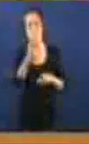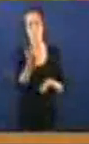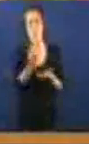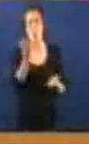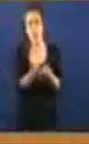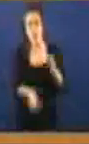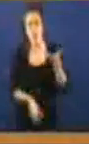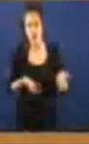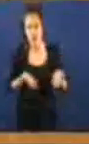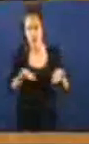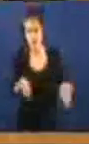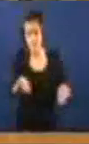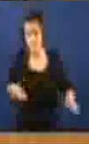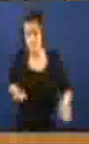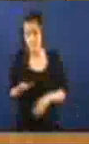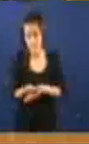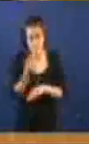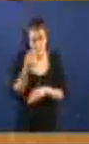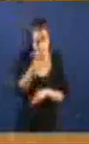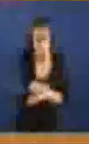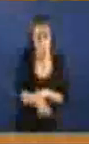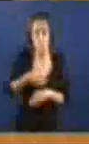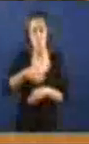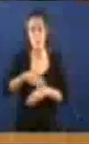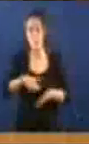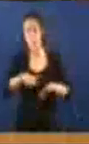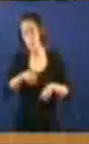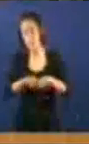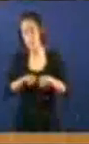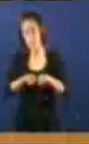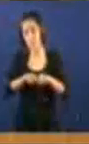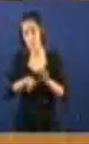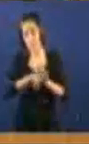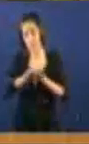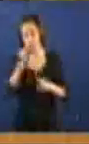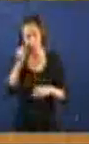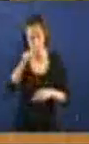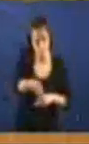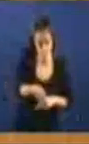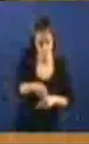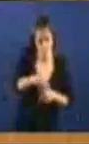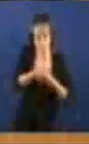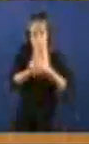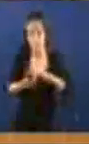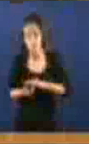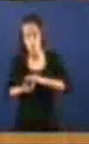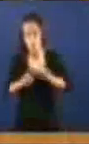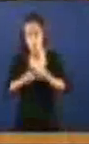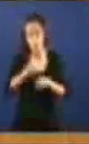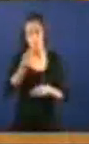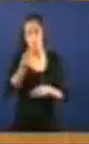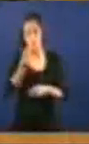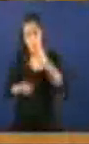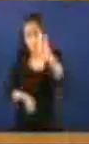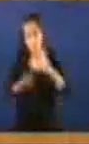E entón Ele aproximase Non pode comprarlo Pero aproximase Con o recendo Que ven Collo pan Fai así E vai comendo pan